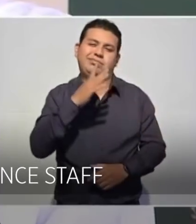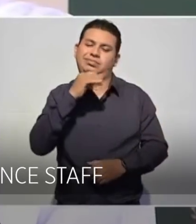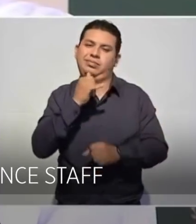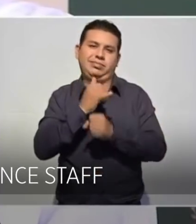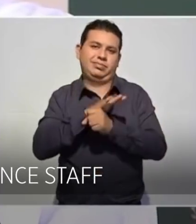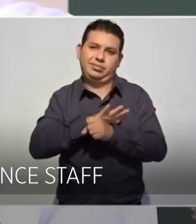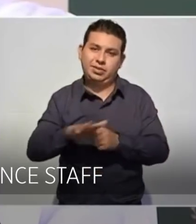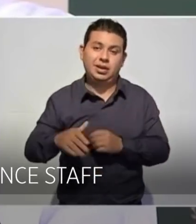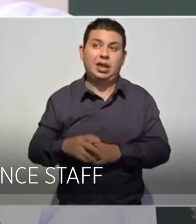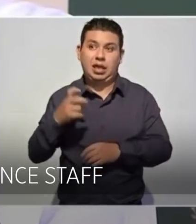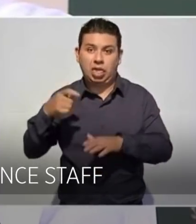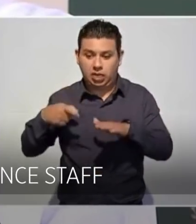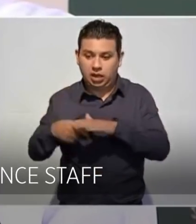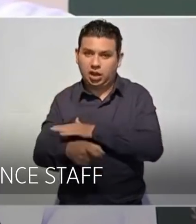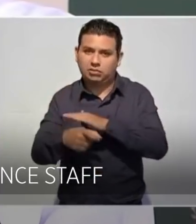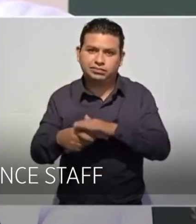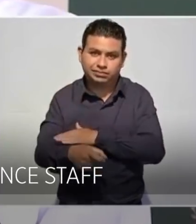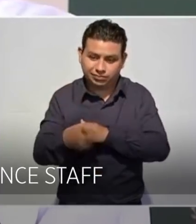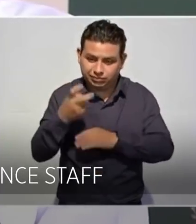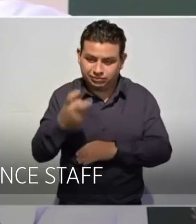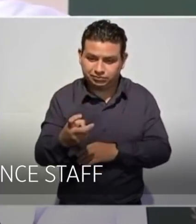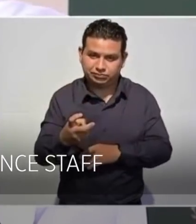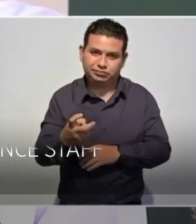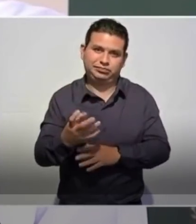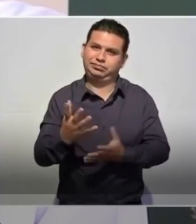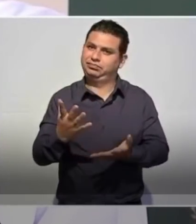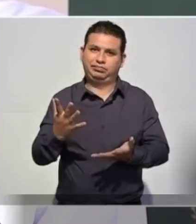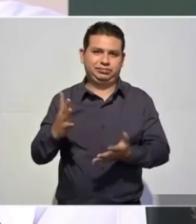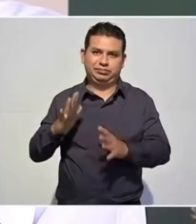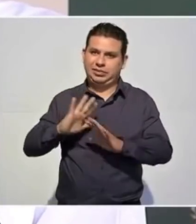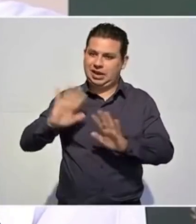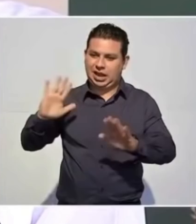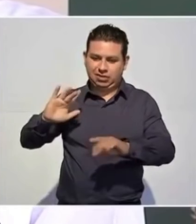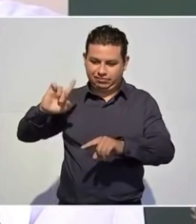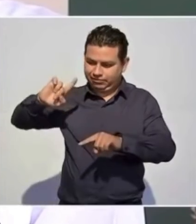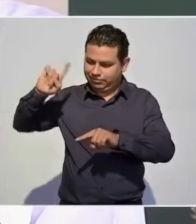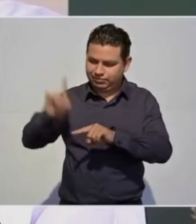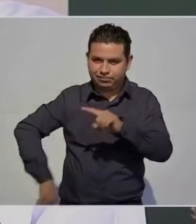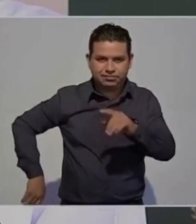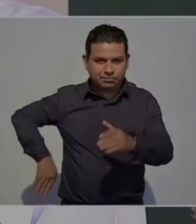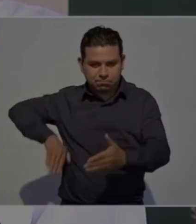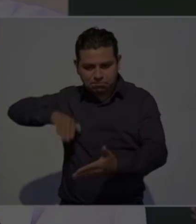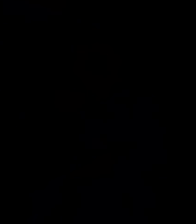ha de ser desterrada por completo.